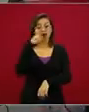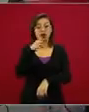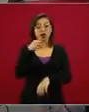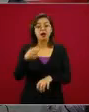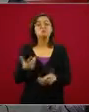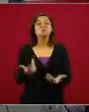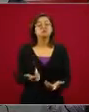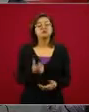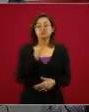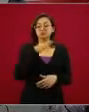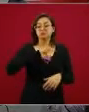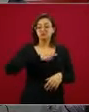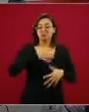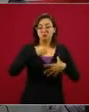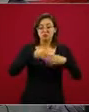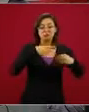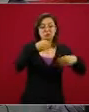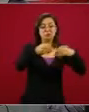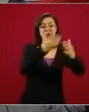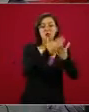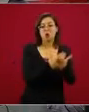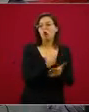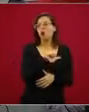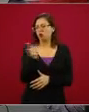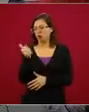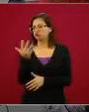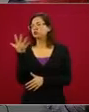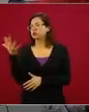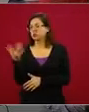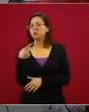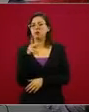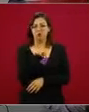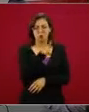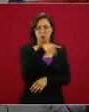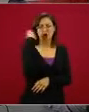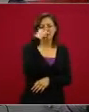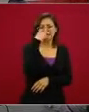contagios y en cada uno de los rubros hoy señalados